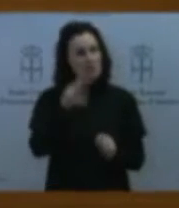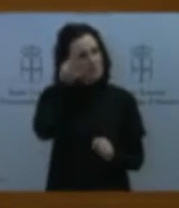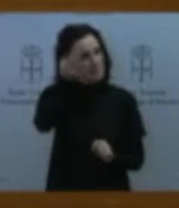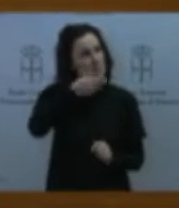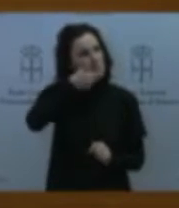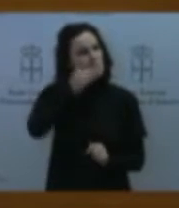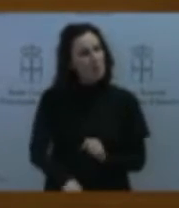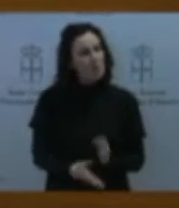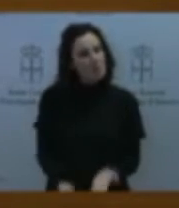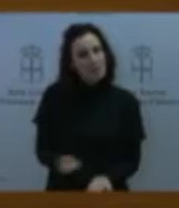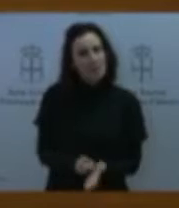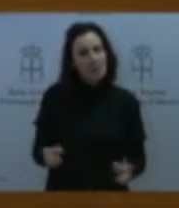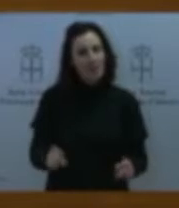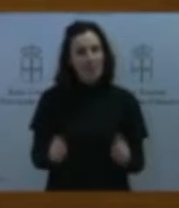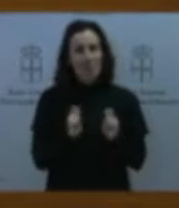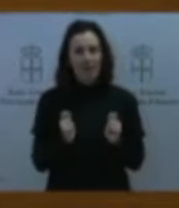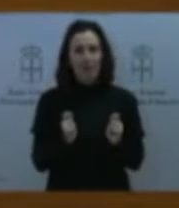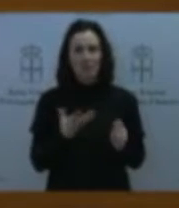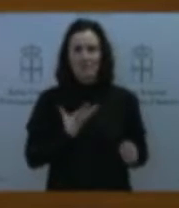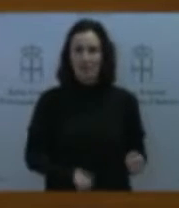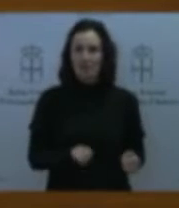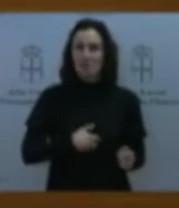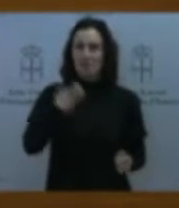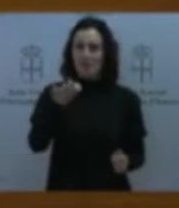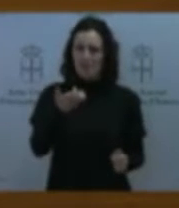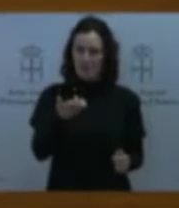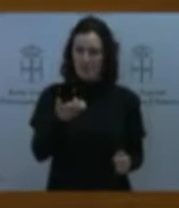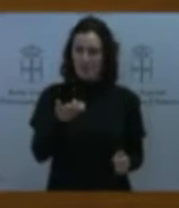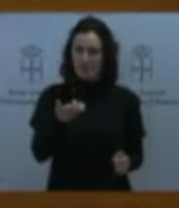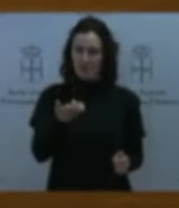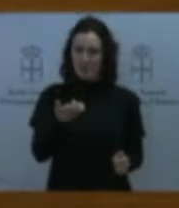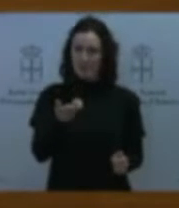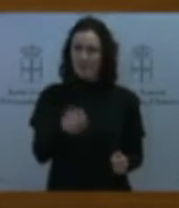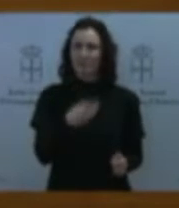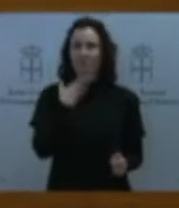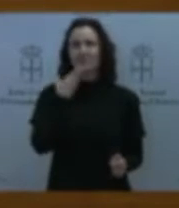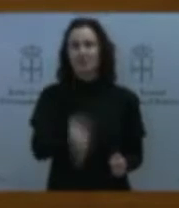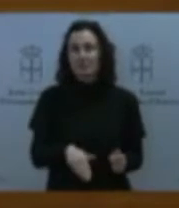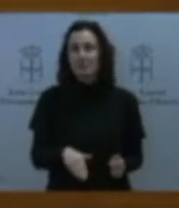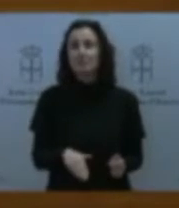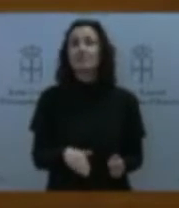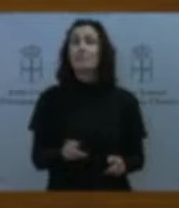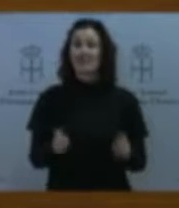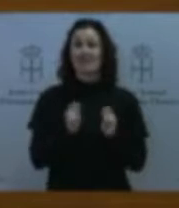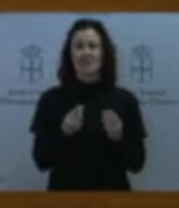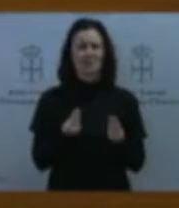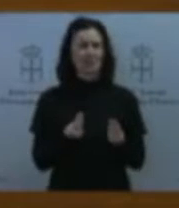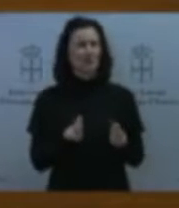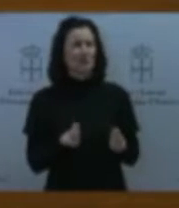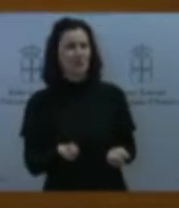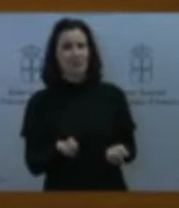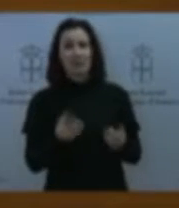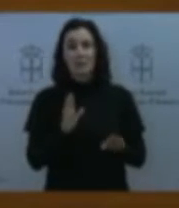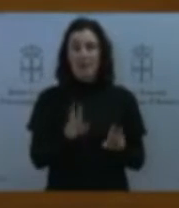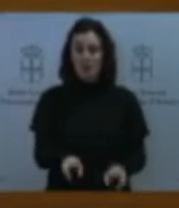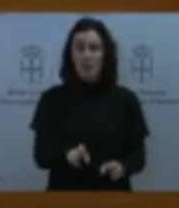no va a generar rabia, no va a generar apatía y no va a generar desidia en un nuevo proceso participativo que tengan que abordar